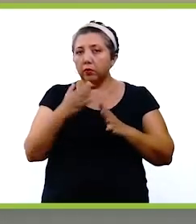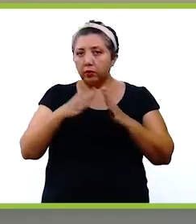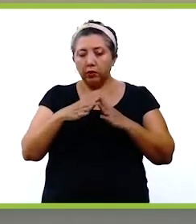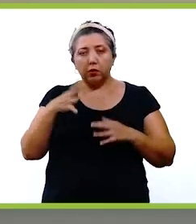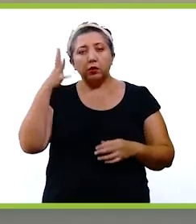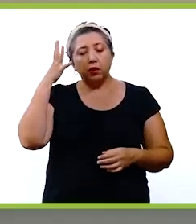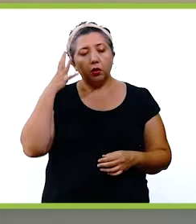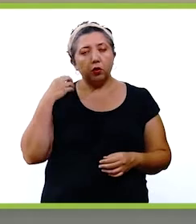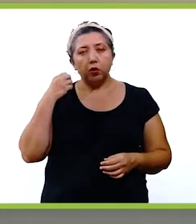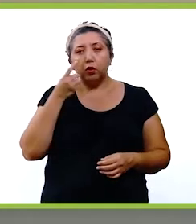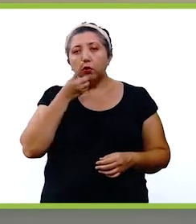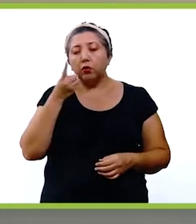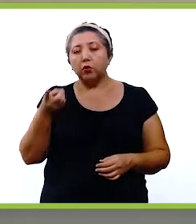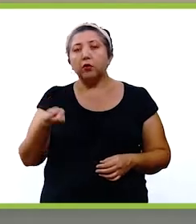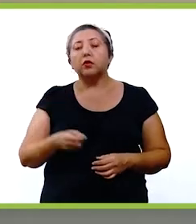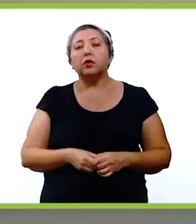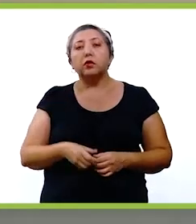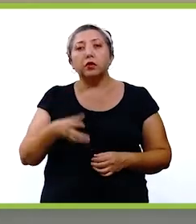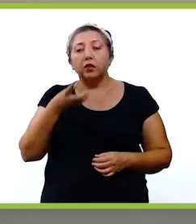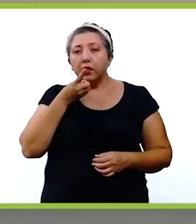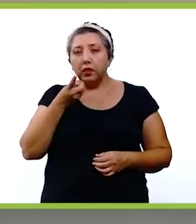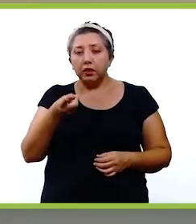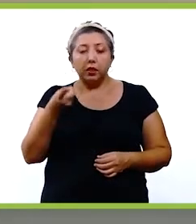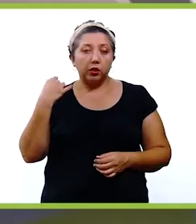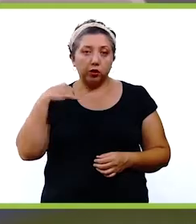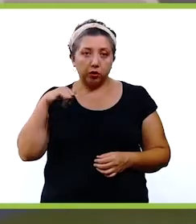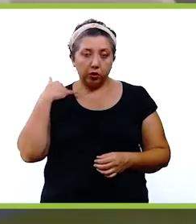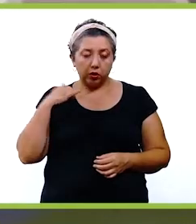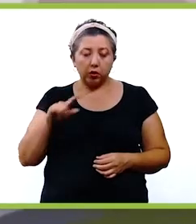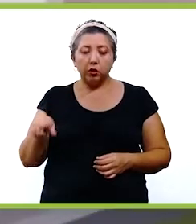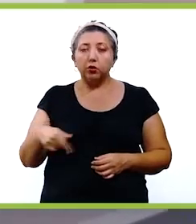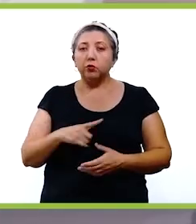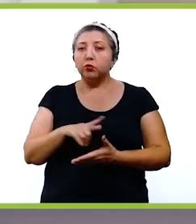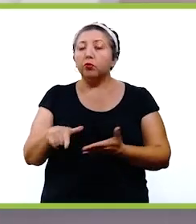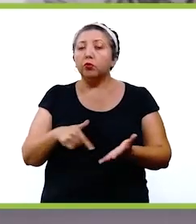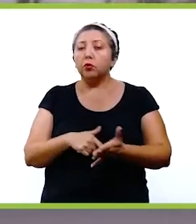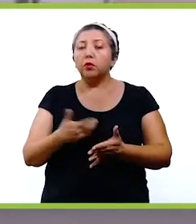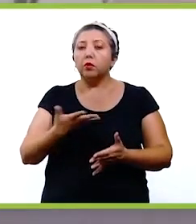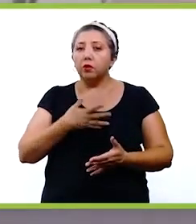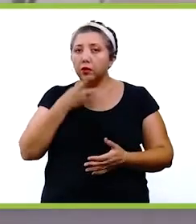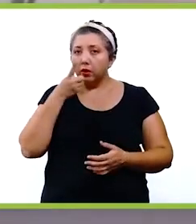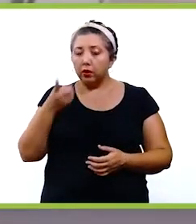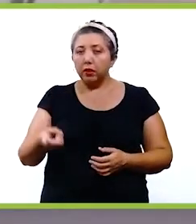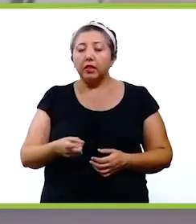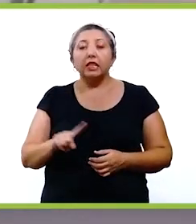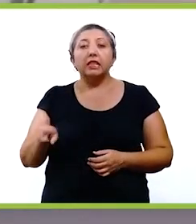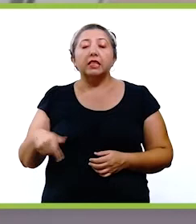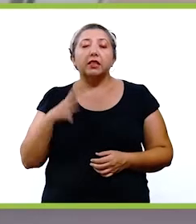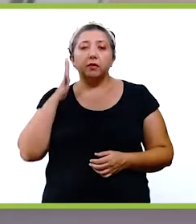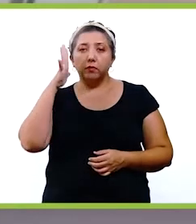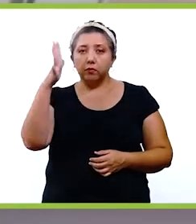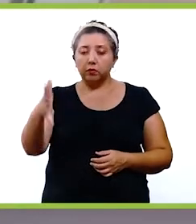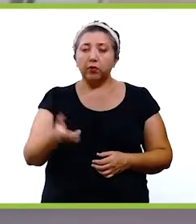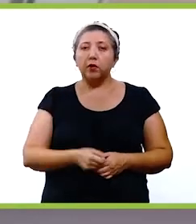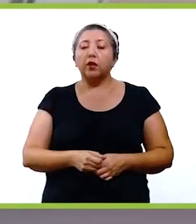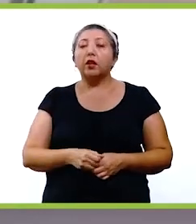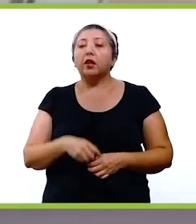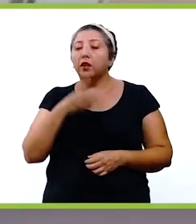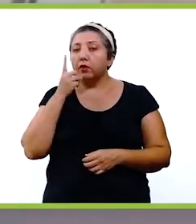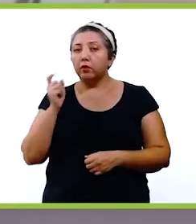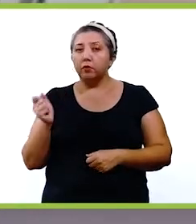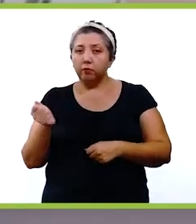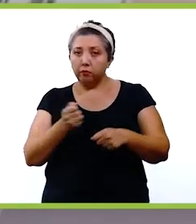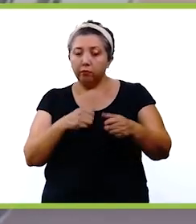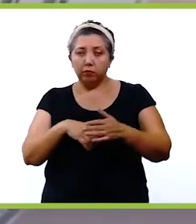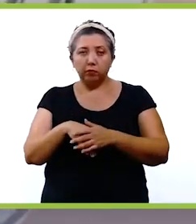casa de los Leones de Yucatán y de los Venados de Yucatán porque va a ser un estadio que va a tener la posibilidad de convertirse en estadio de fútbol y de béisbol